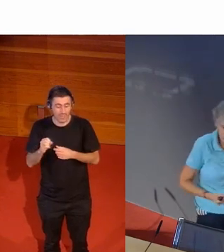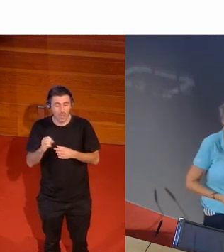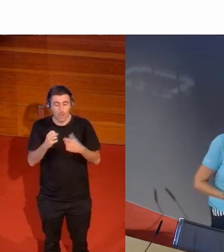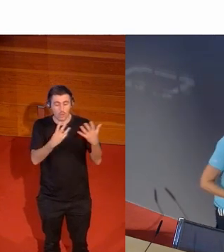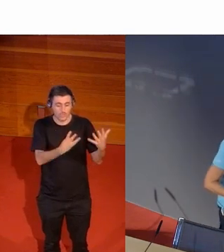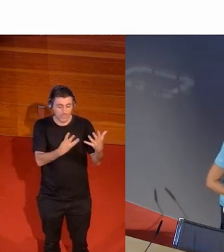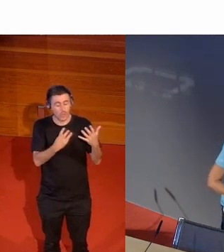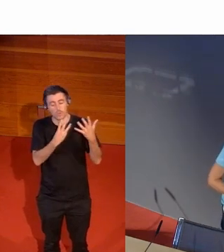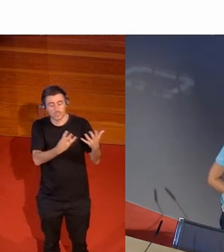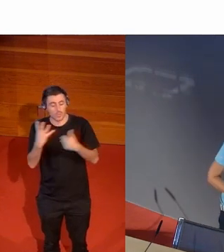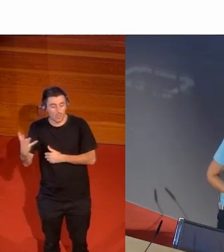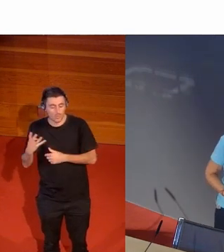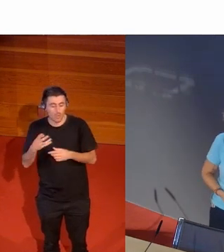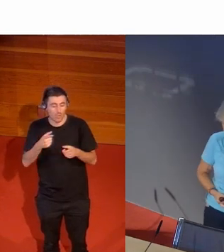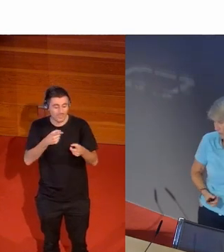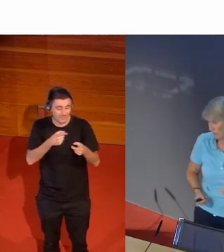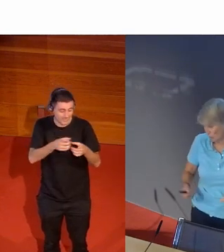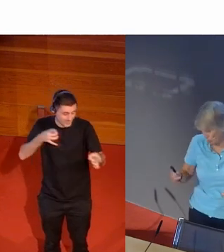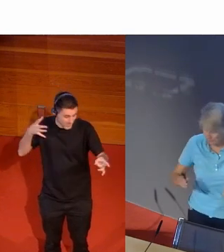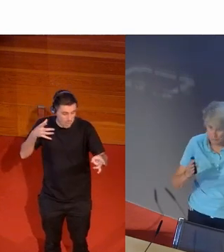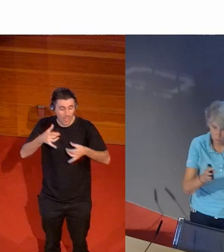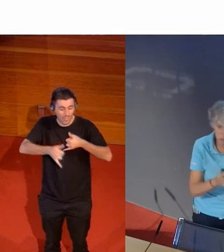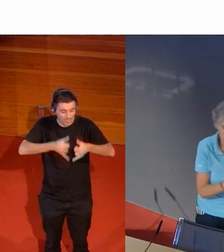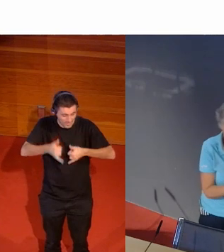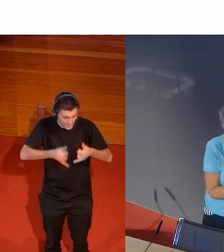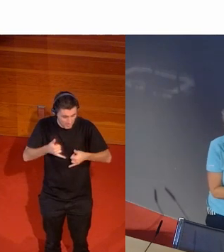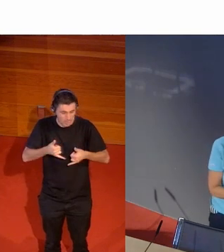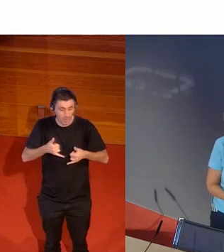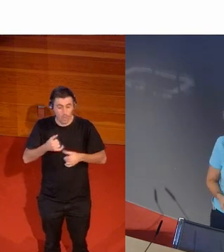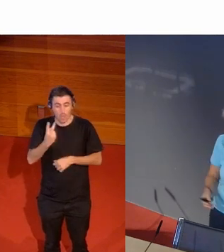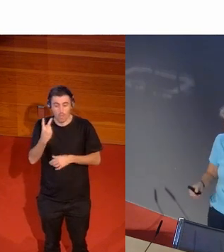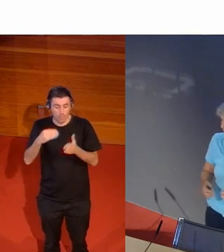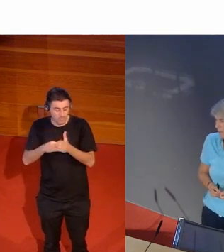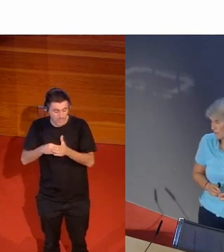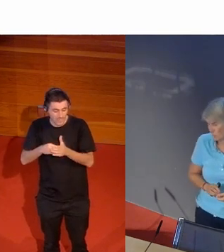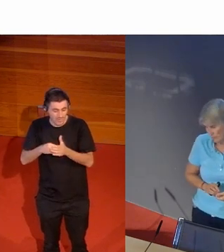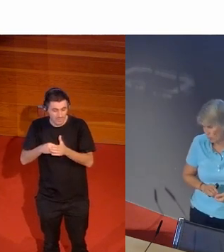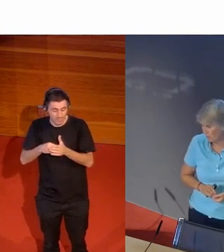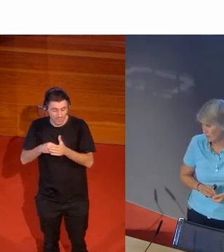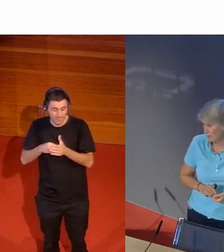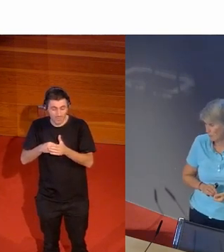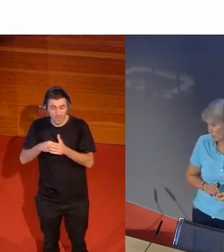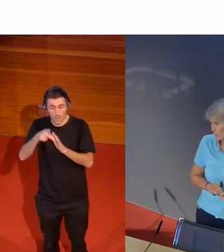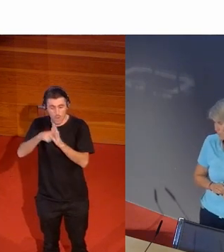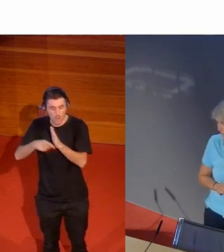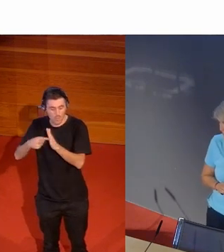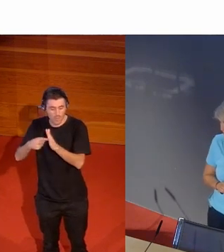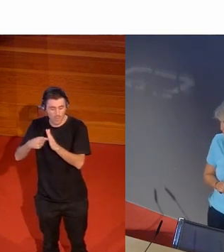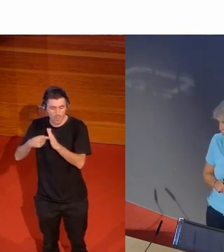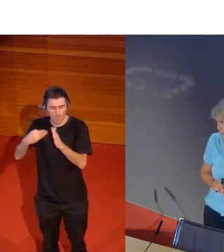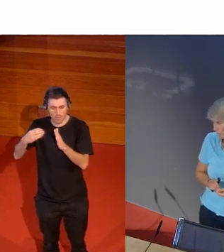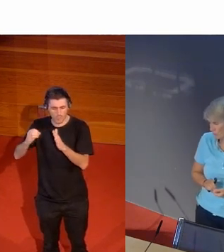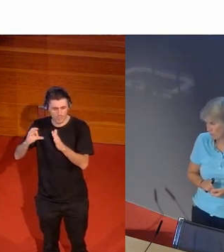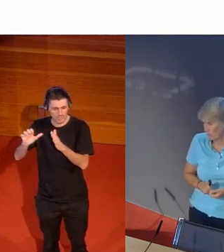ciclismo todas estas estaban ya en la categoría masculina en 2000 que es cuando se promulga esta ley o esta norma el box day